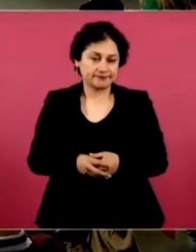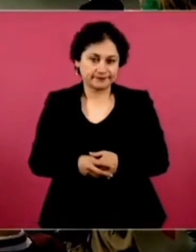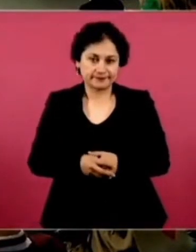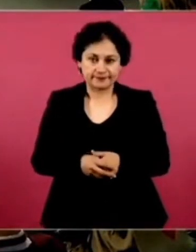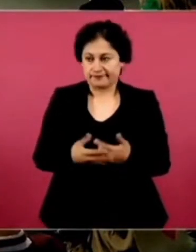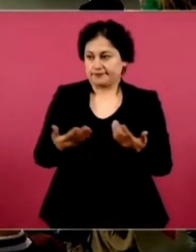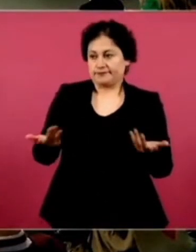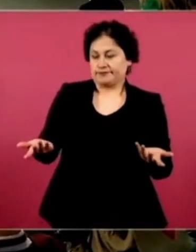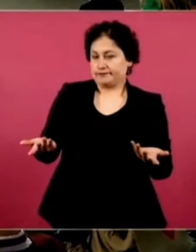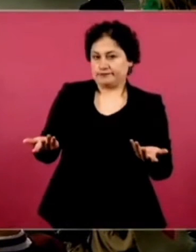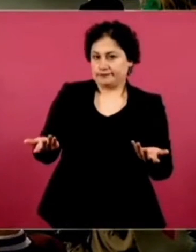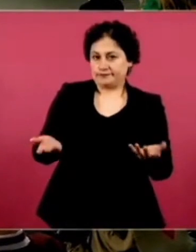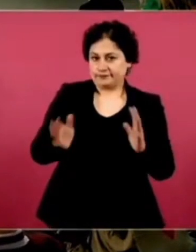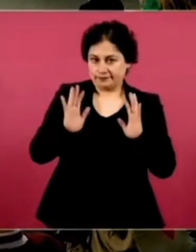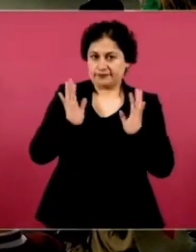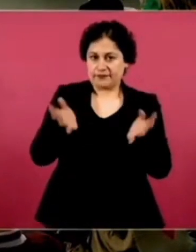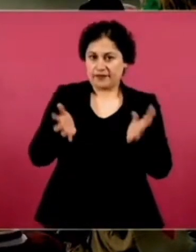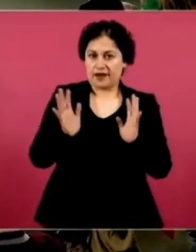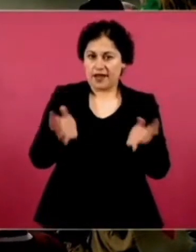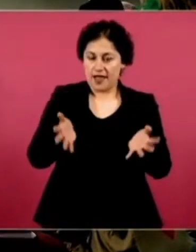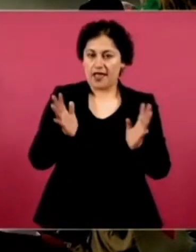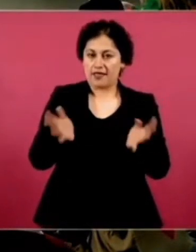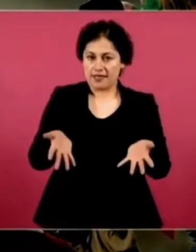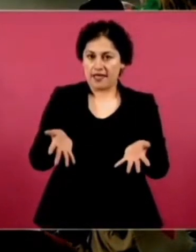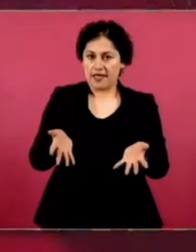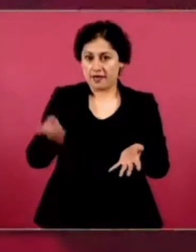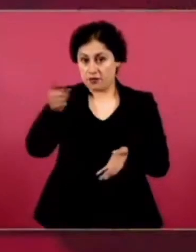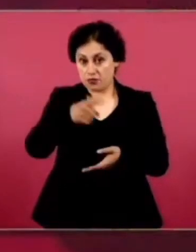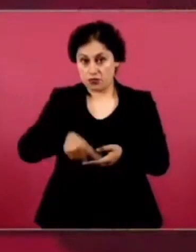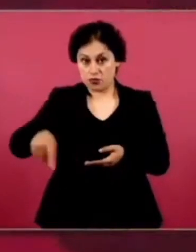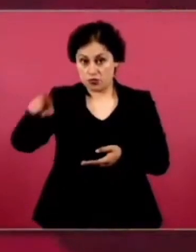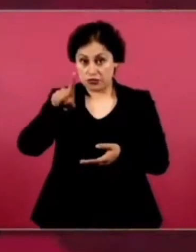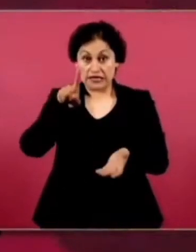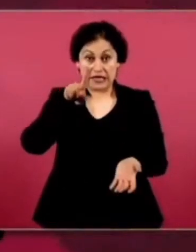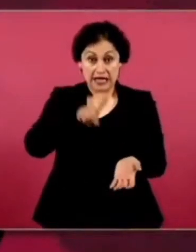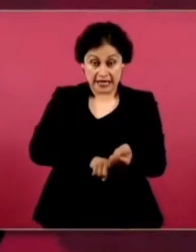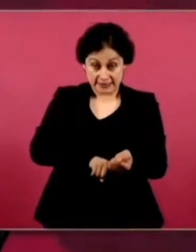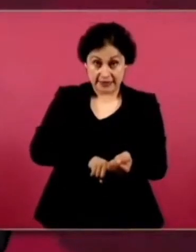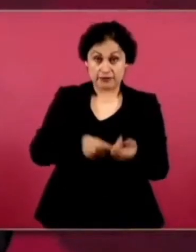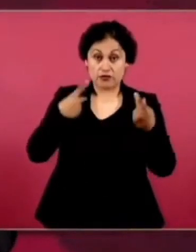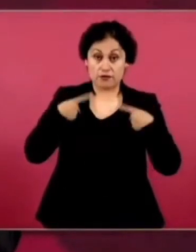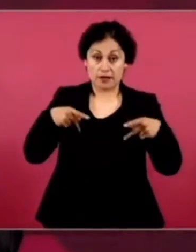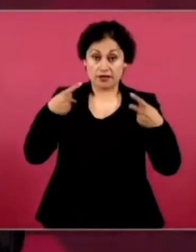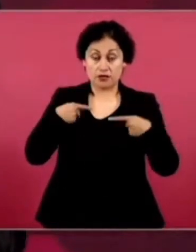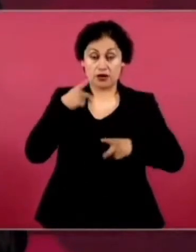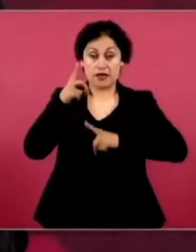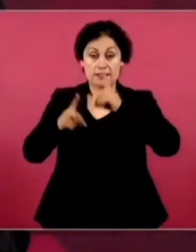es que ya, si tienen algún cachirul, no lo metan a jugar.